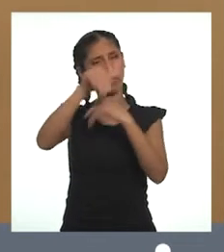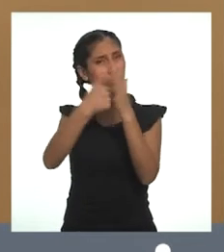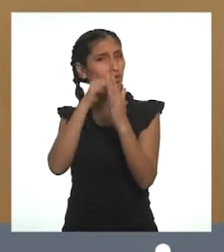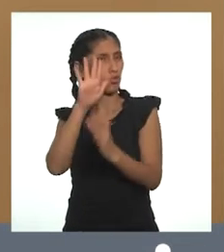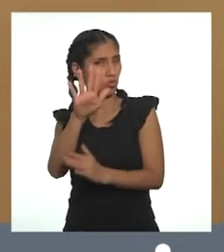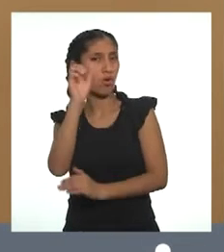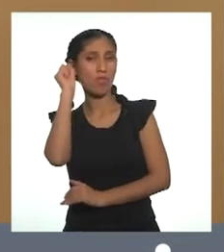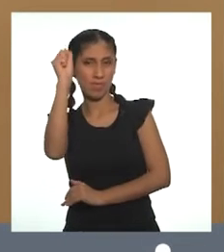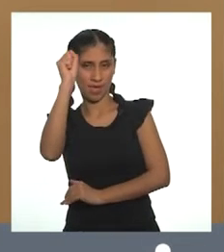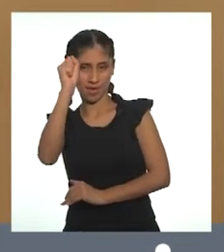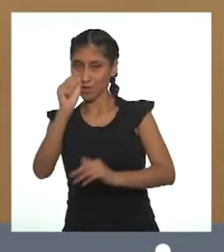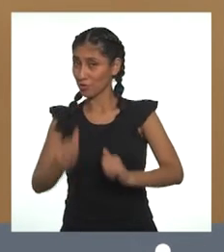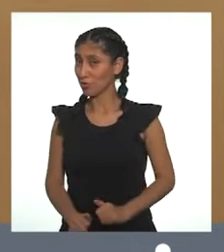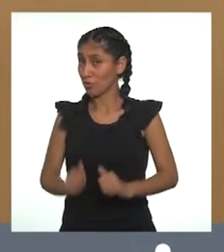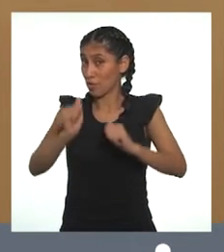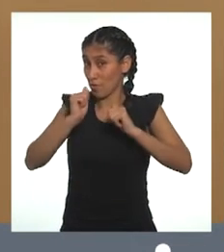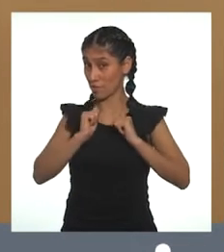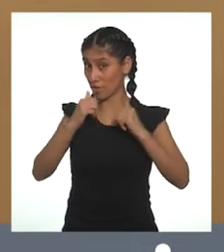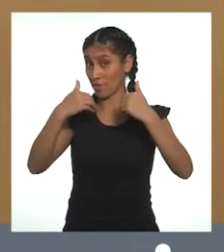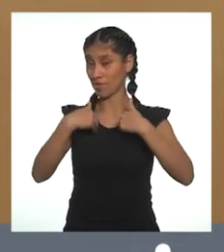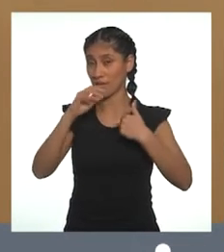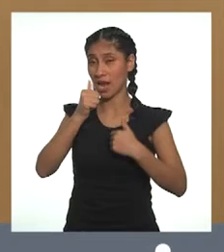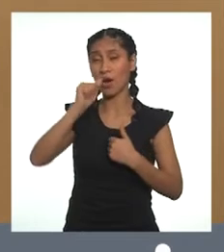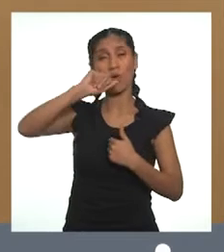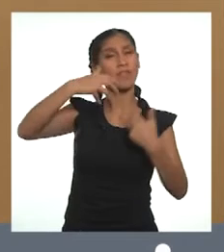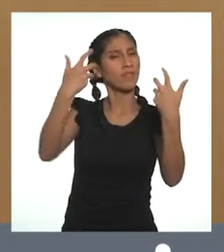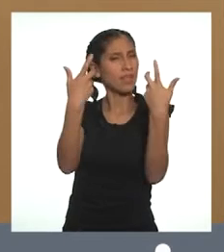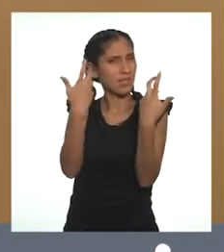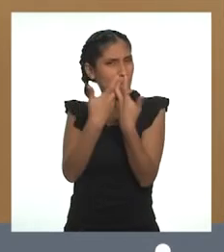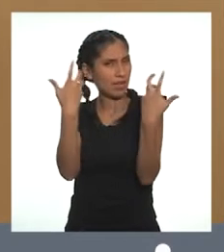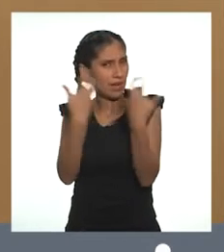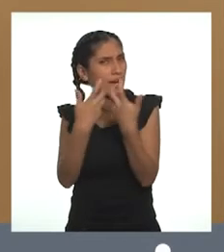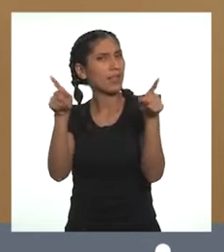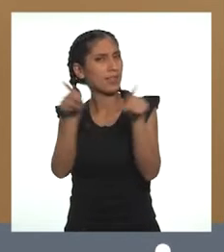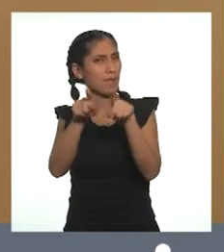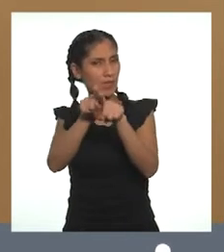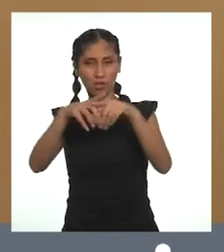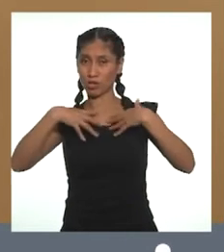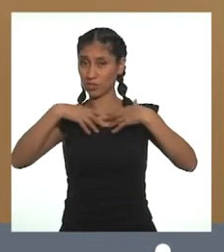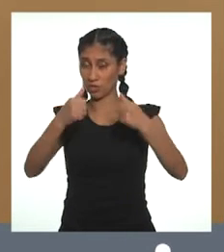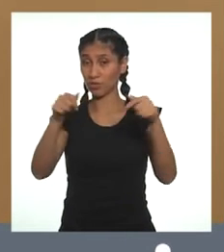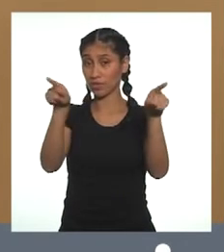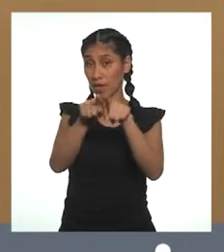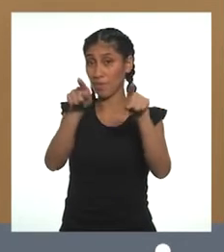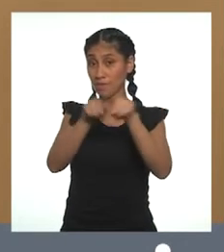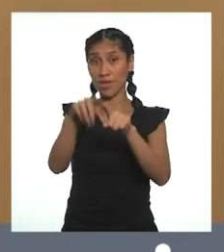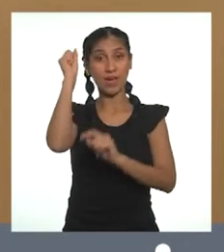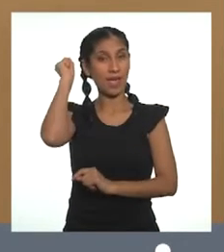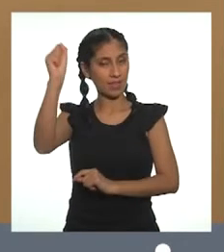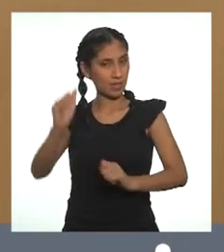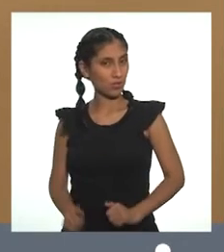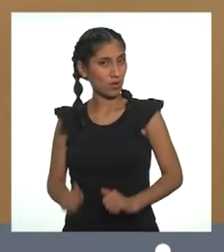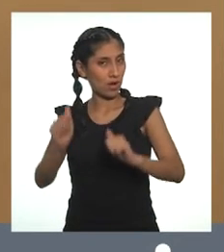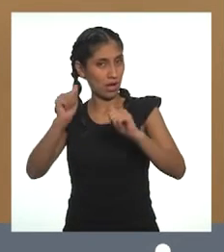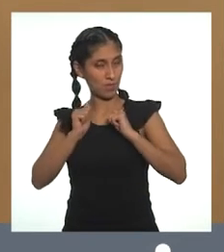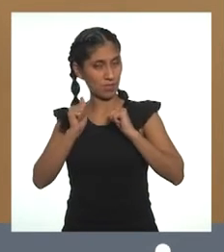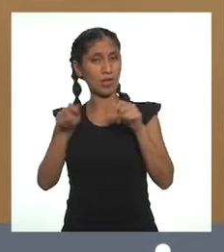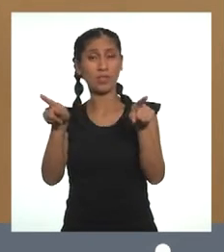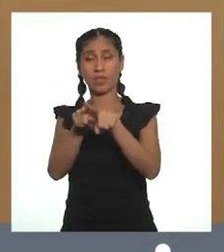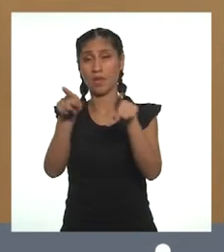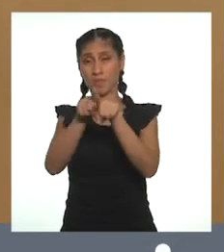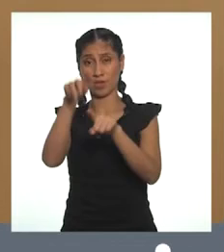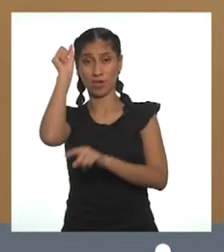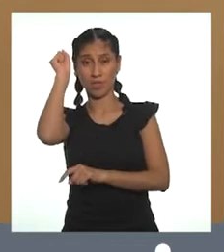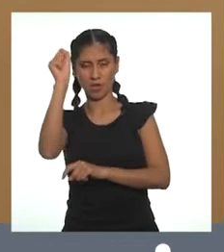vida adecuado y está asociado al derecho a la salud, así como al derecho a la vida y la dignidad